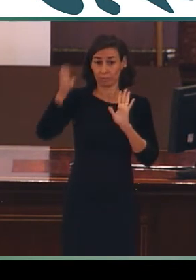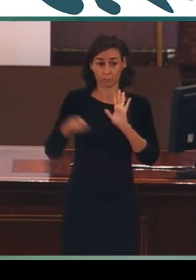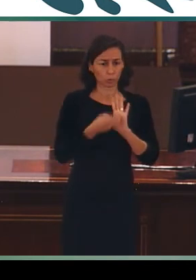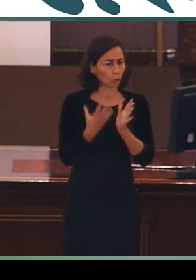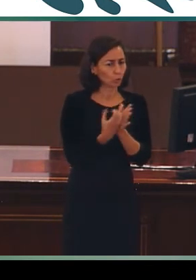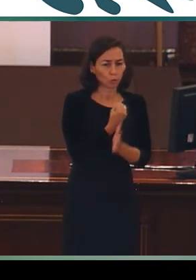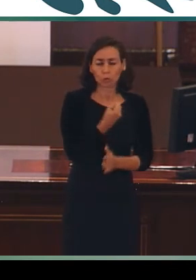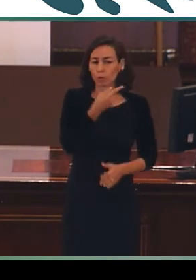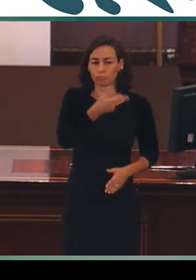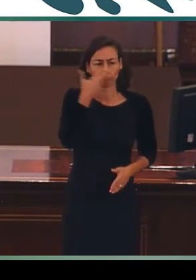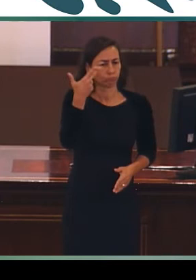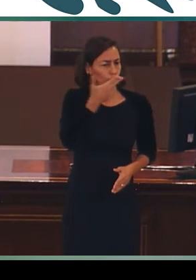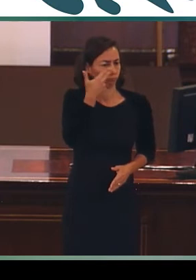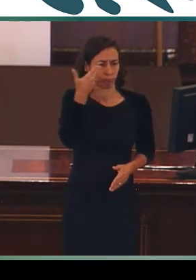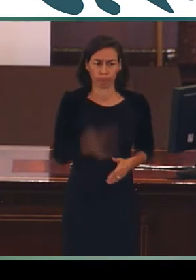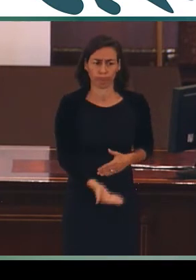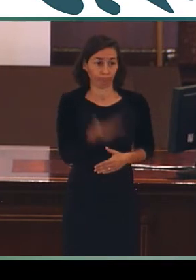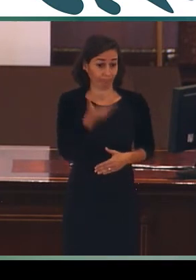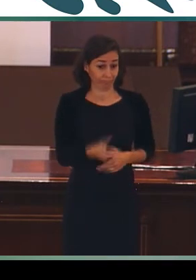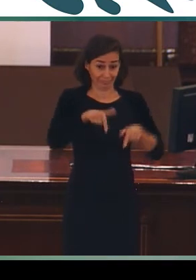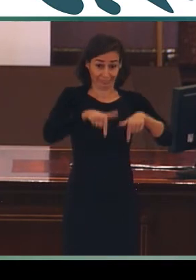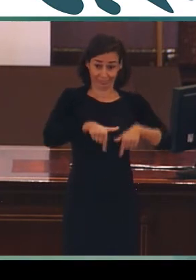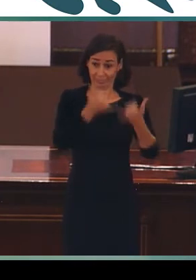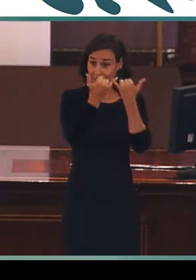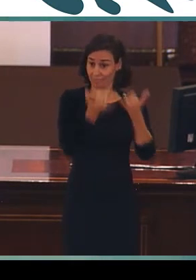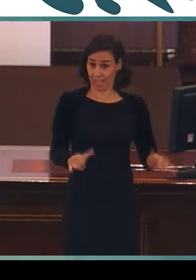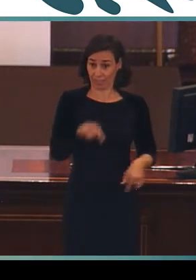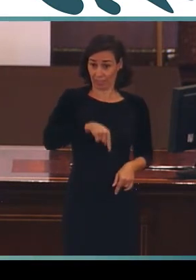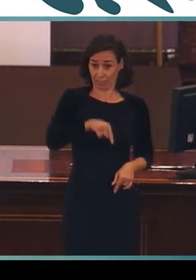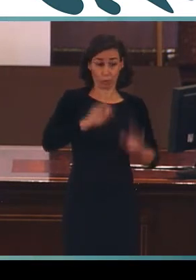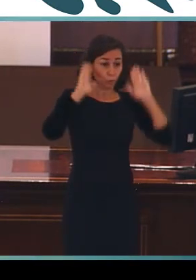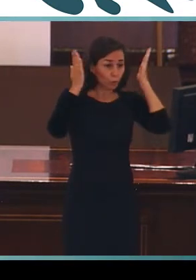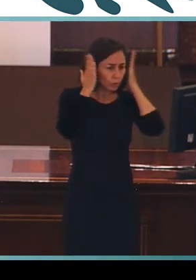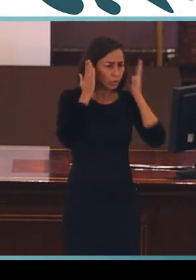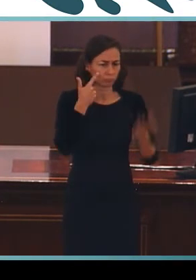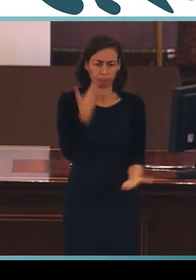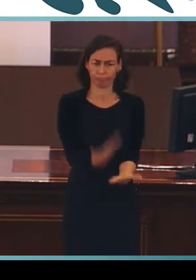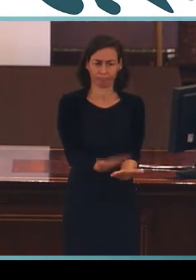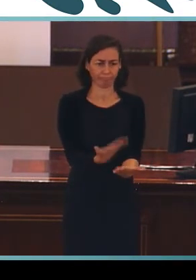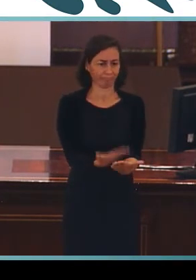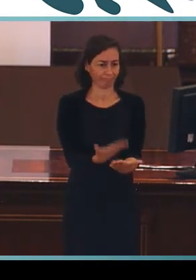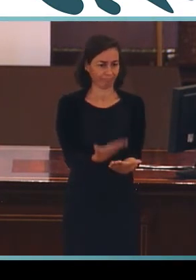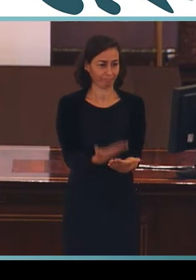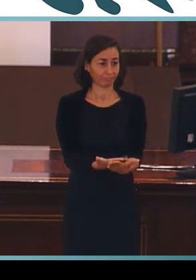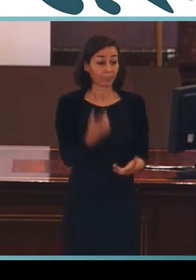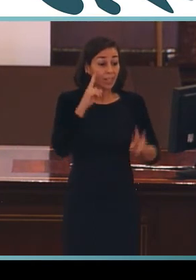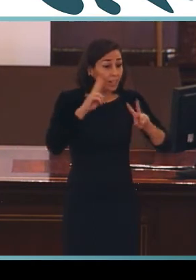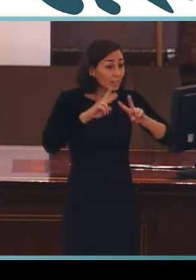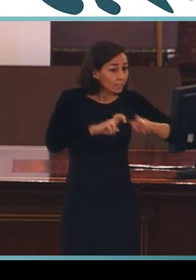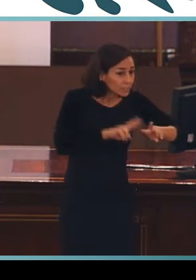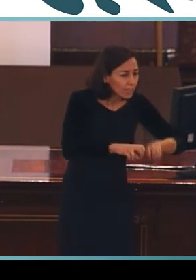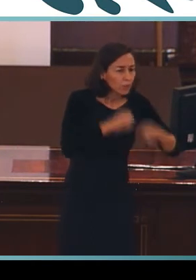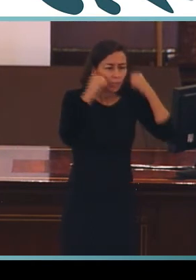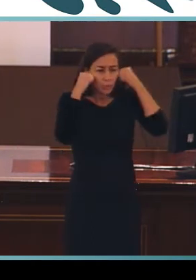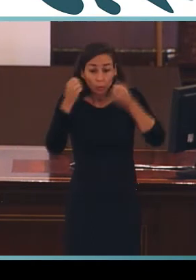tiene un enorme interés. Y la celebración de este congreso demuestra que, afortunadamente, el estudio de la lengua